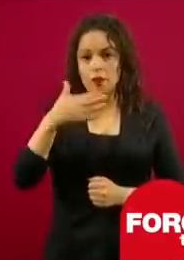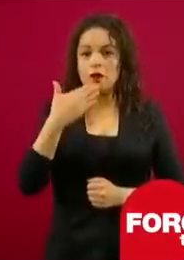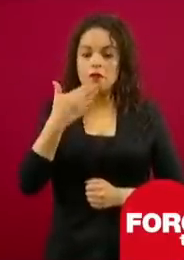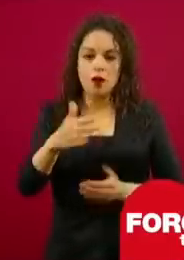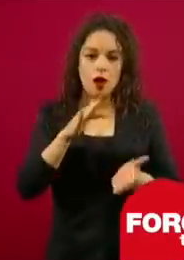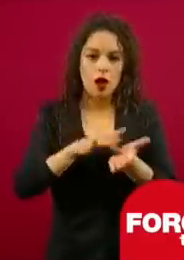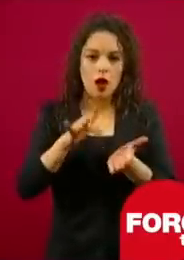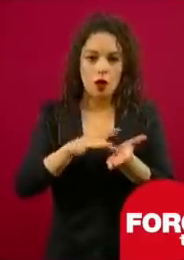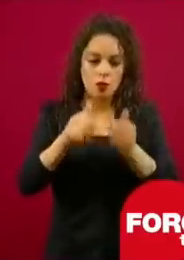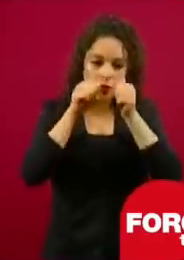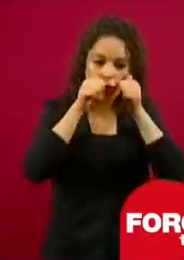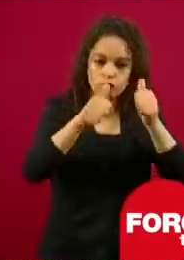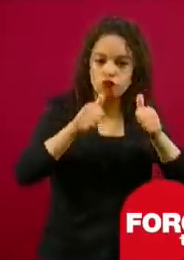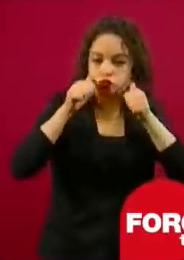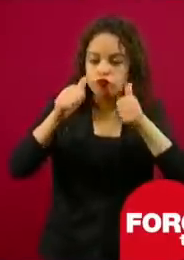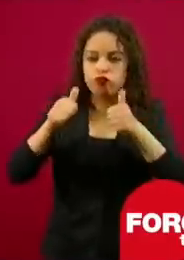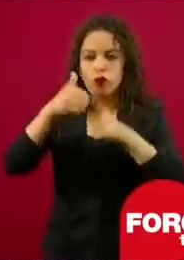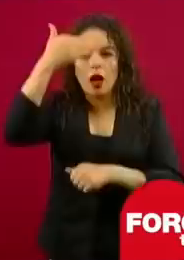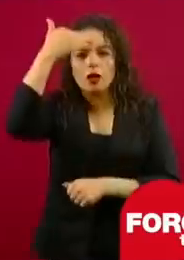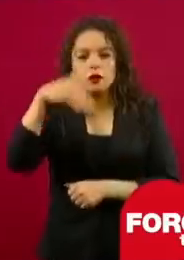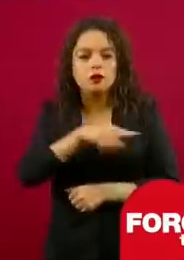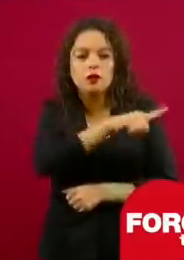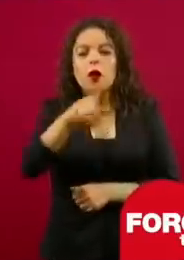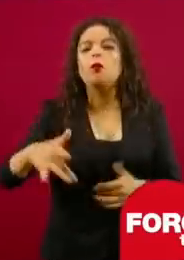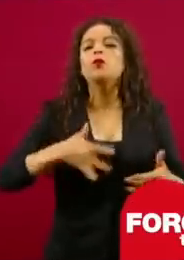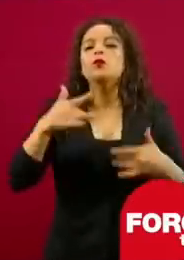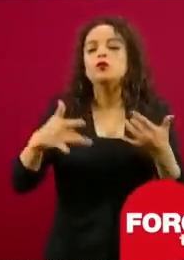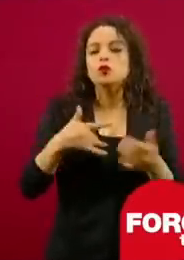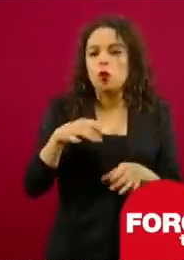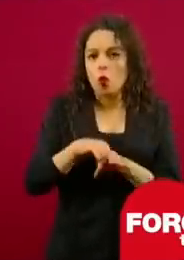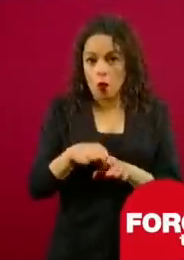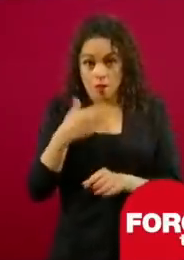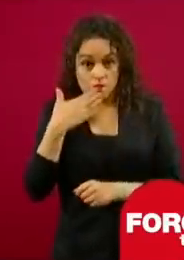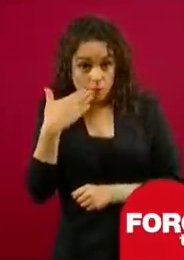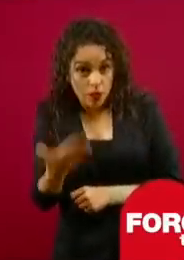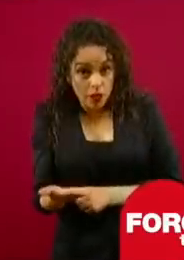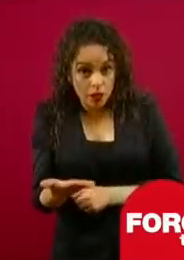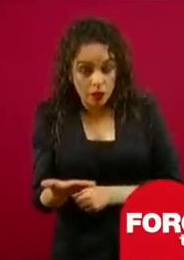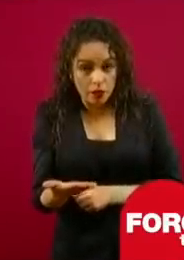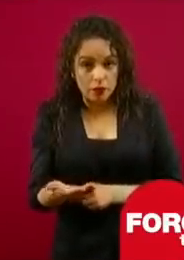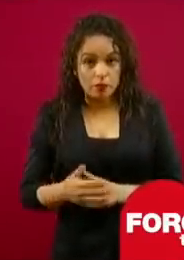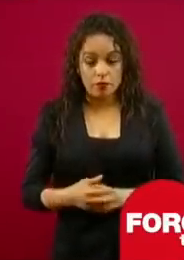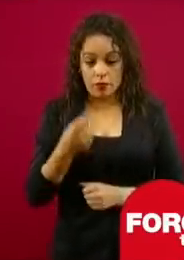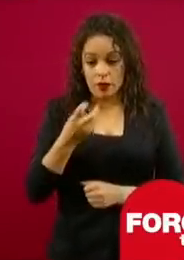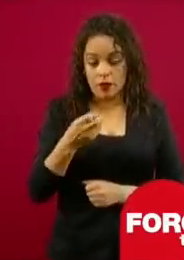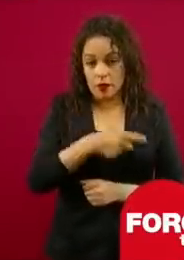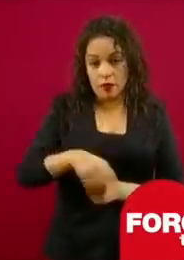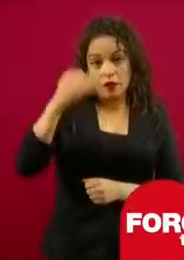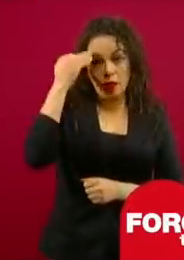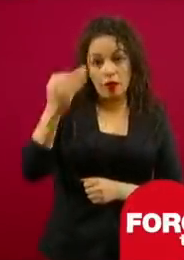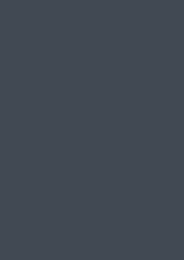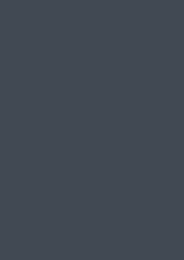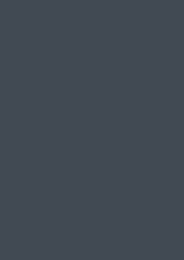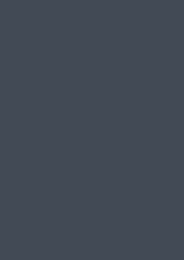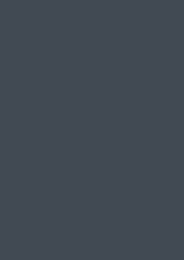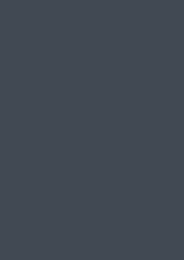se sienten, cómo están evolucionando, sobre todo en estos momentos que son las etapas más críticas.